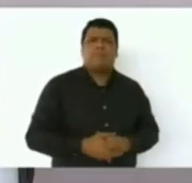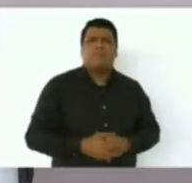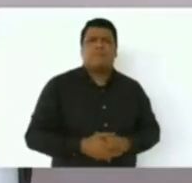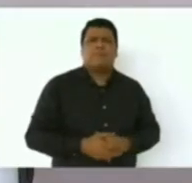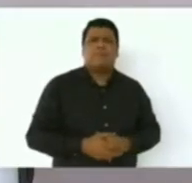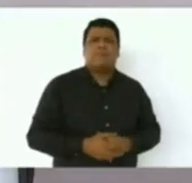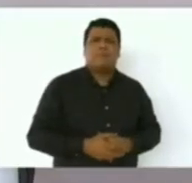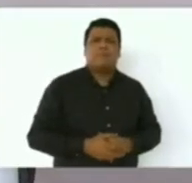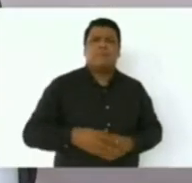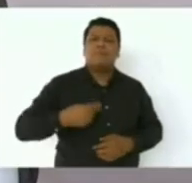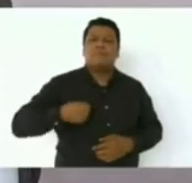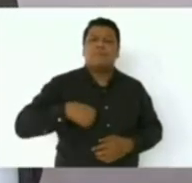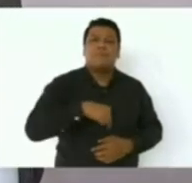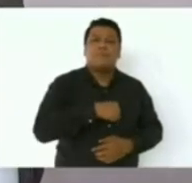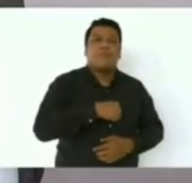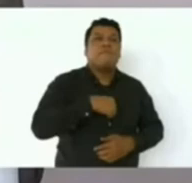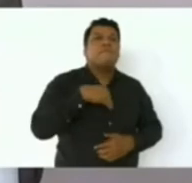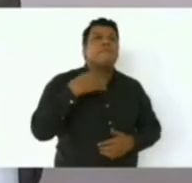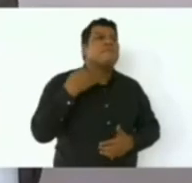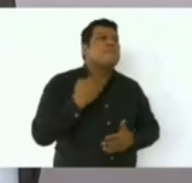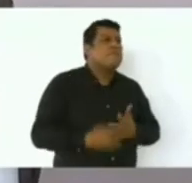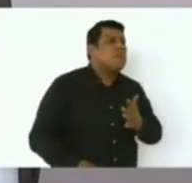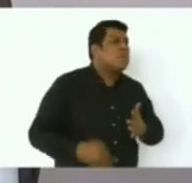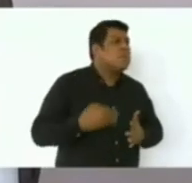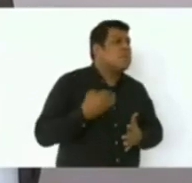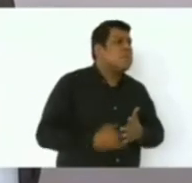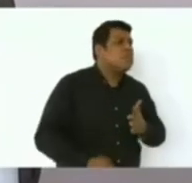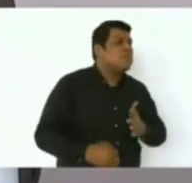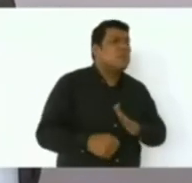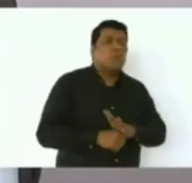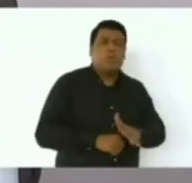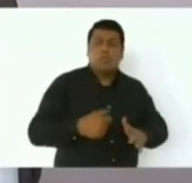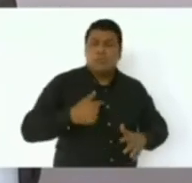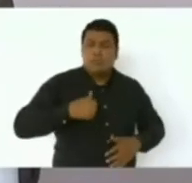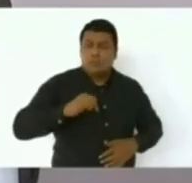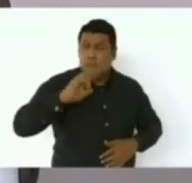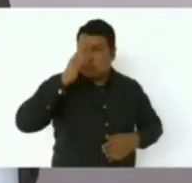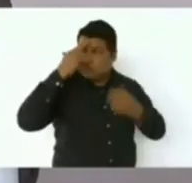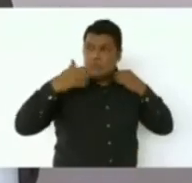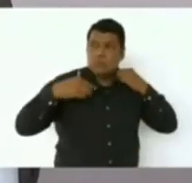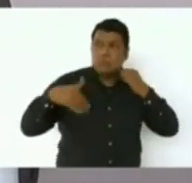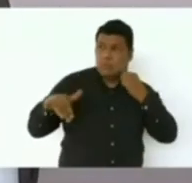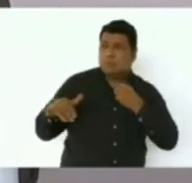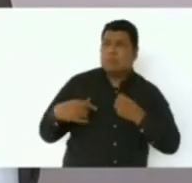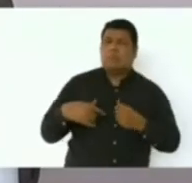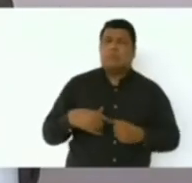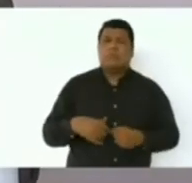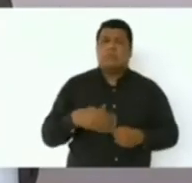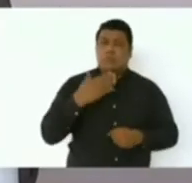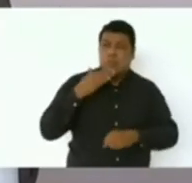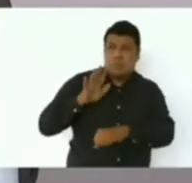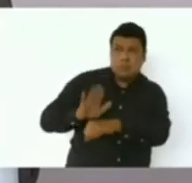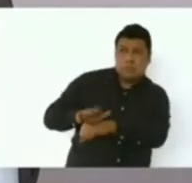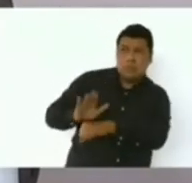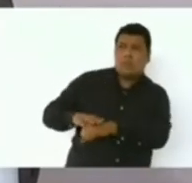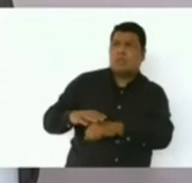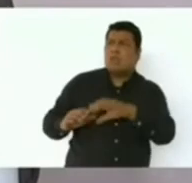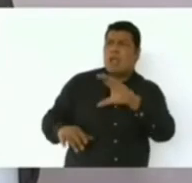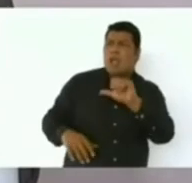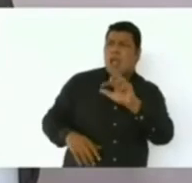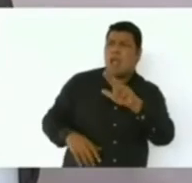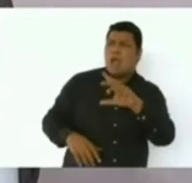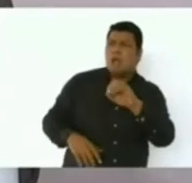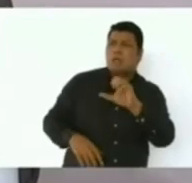Tenemos pendiente, y lo recuerdo, y le pido a Carlos